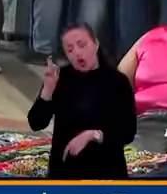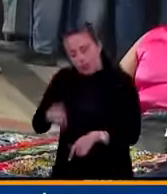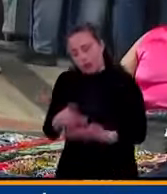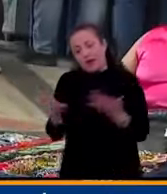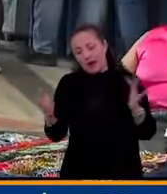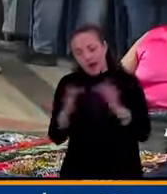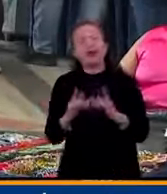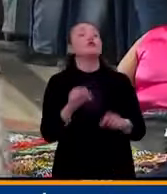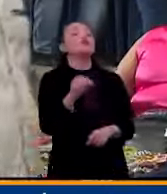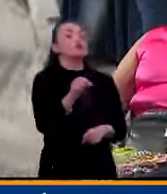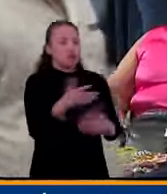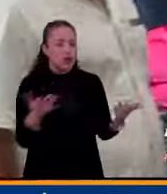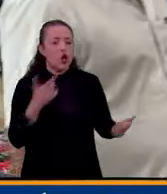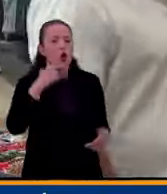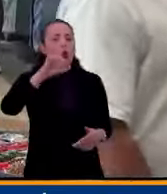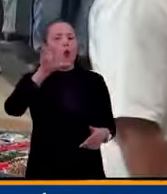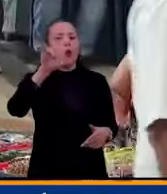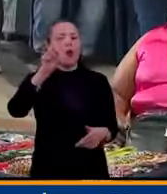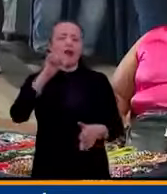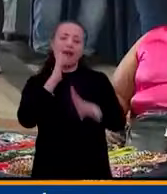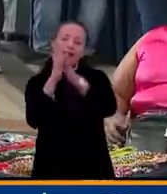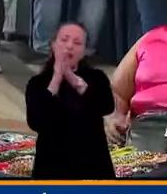y Julián Ríos nos cuenta de qué manera.